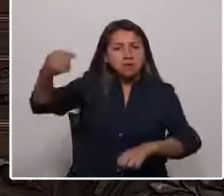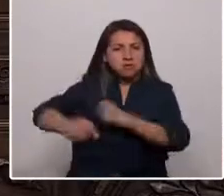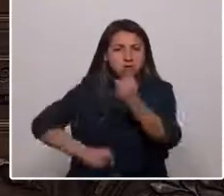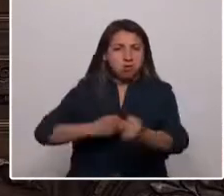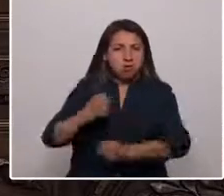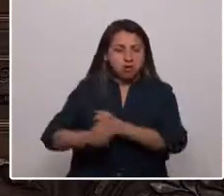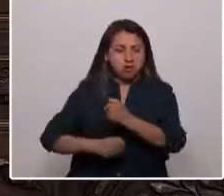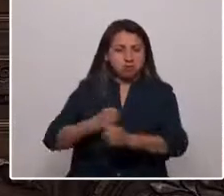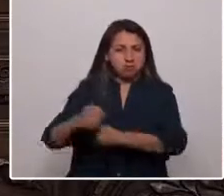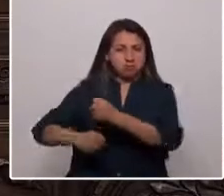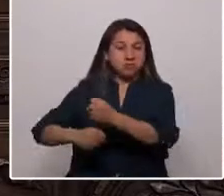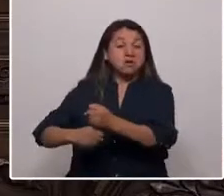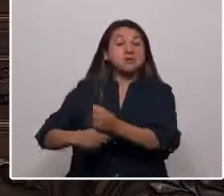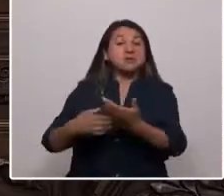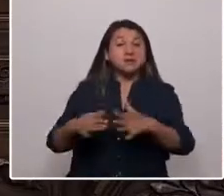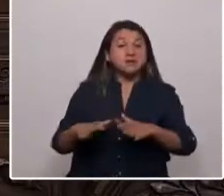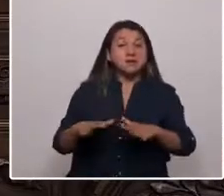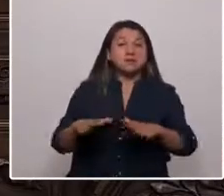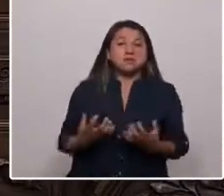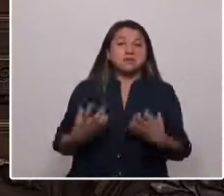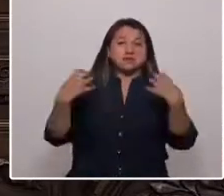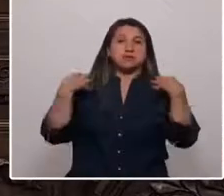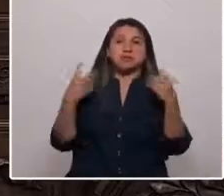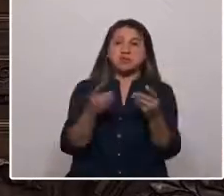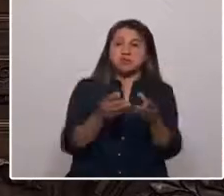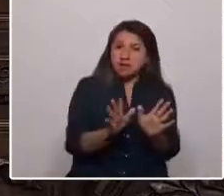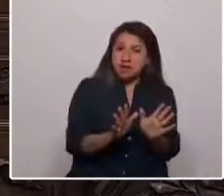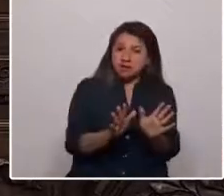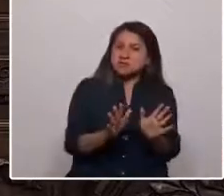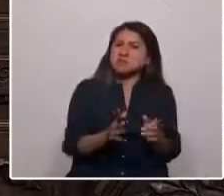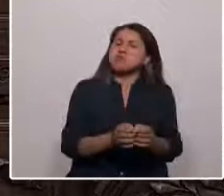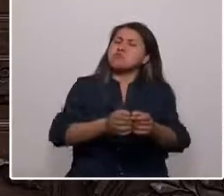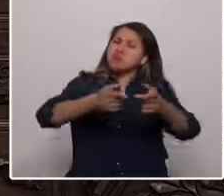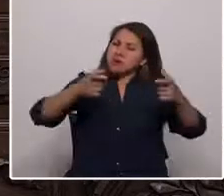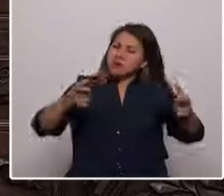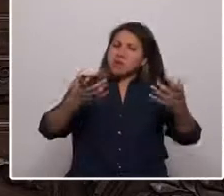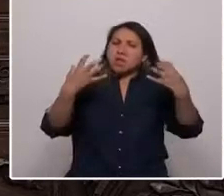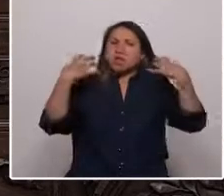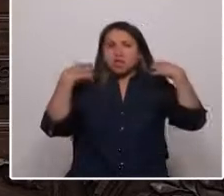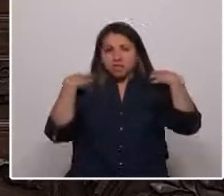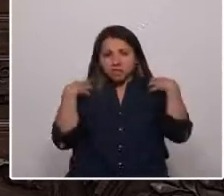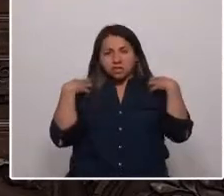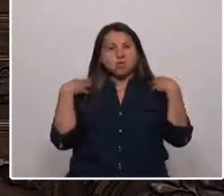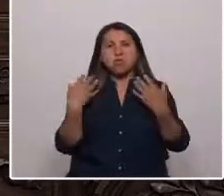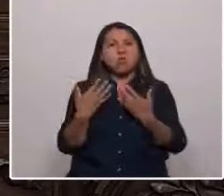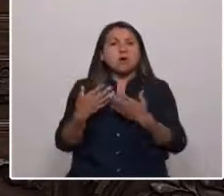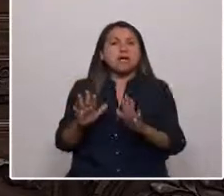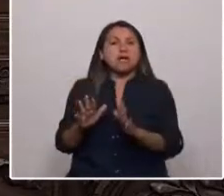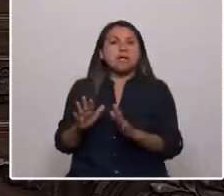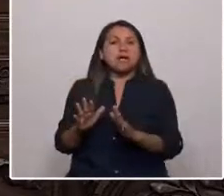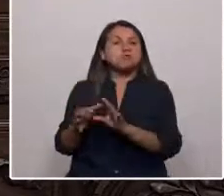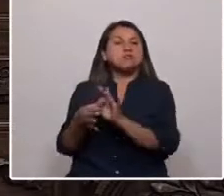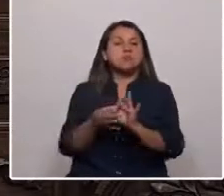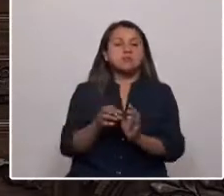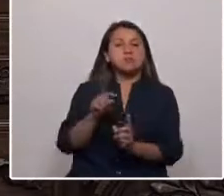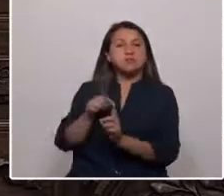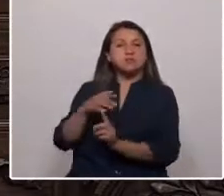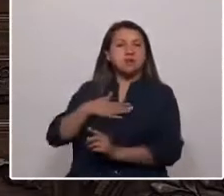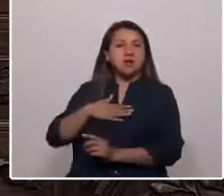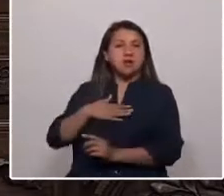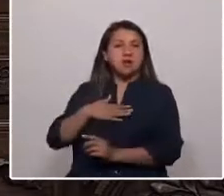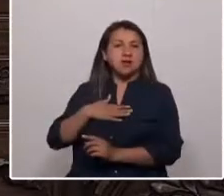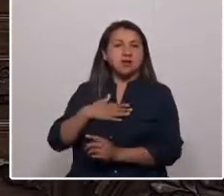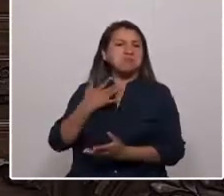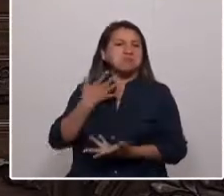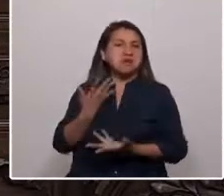Esta responsabilidad democrática es mucho más grande que cualquiera de las causas personales que mueven a los